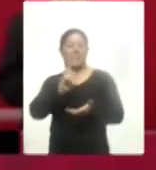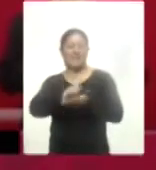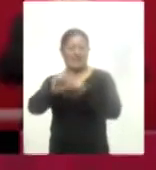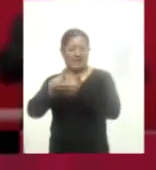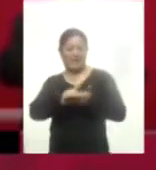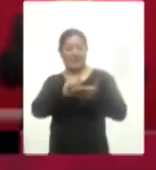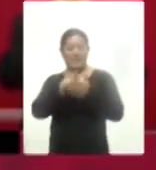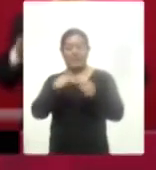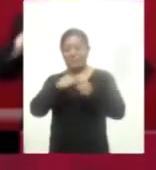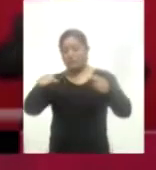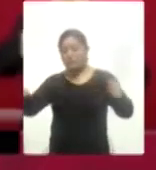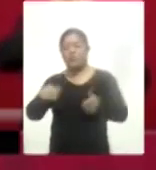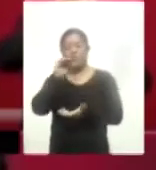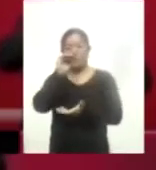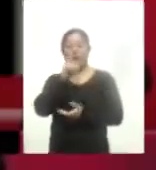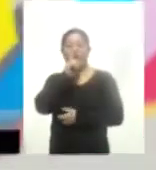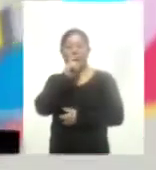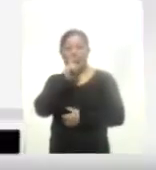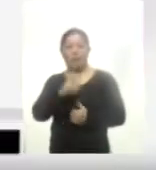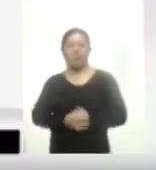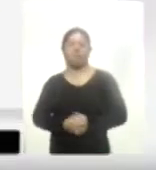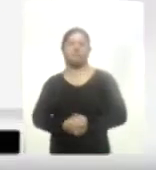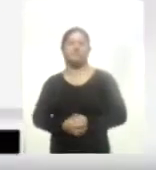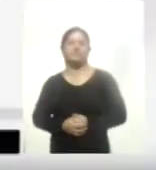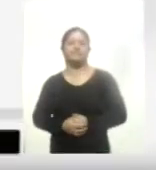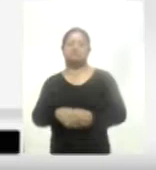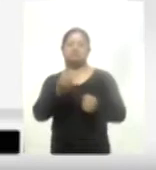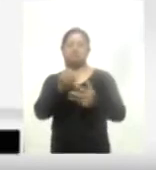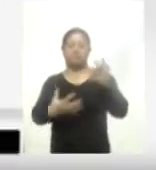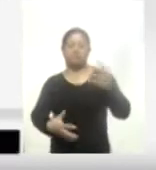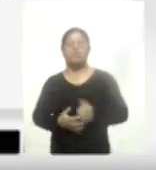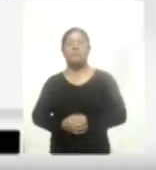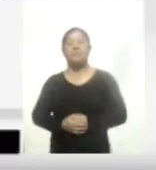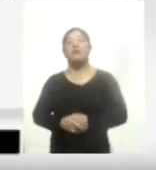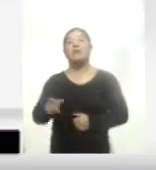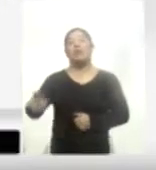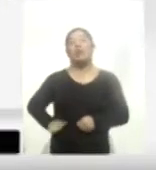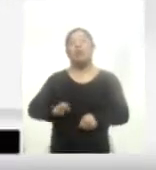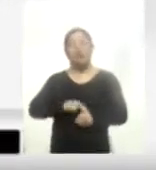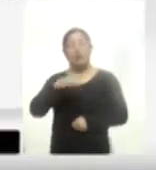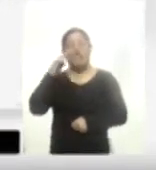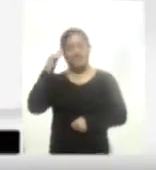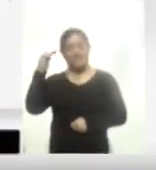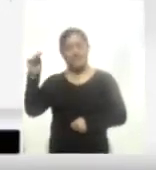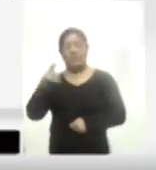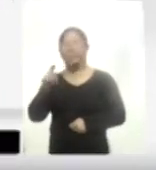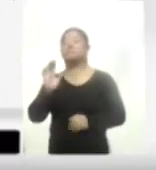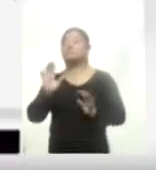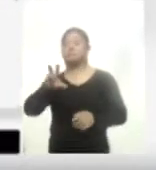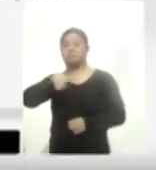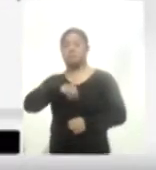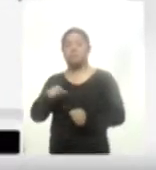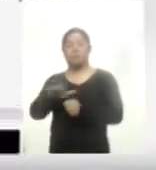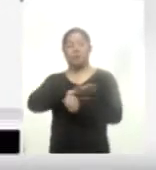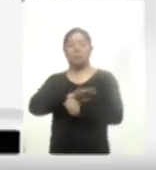adhesivas sanitarias, botellas de agua y electrolitos. El gobernador de Michoacán, Silvano Aureoles, informó que dio positivo a COVID-19 tras haberse realizado